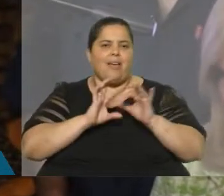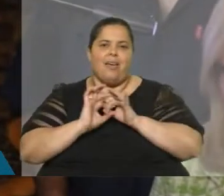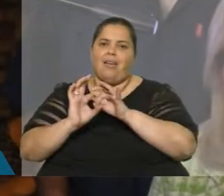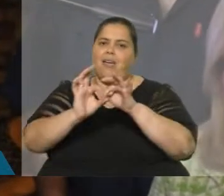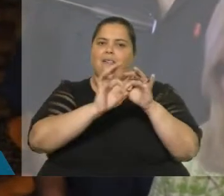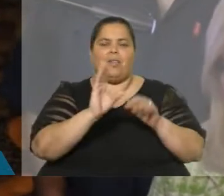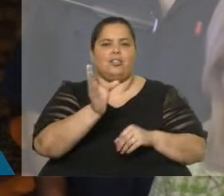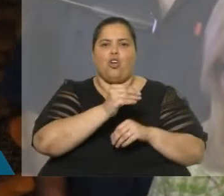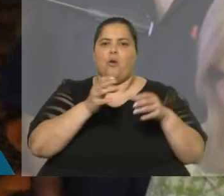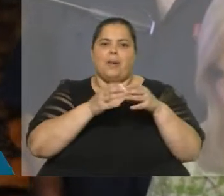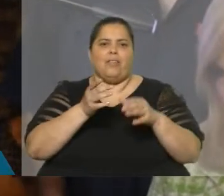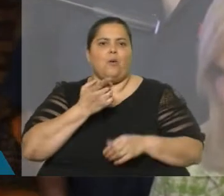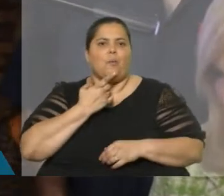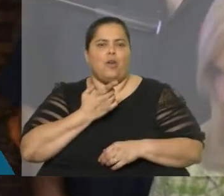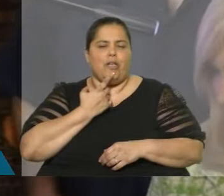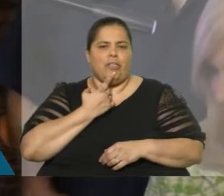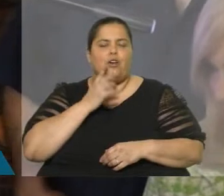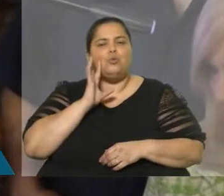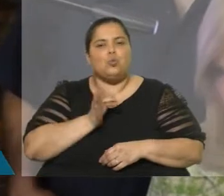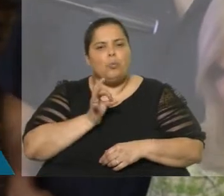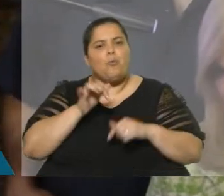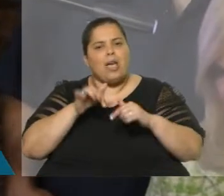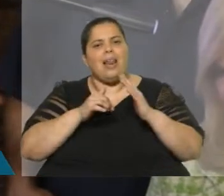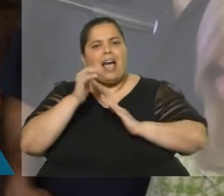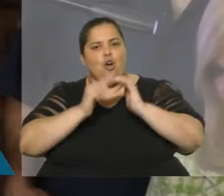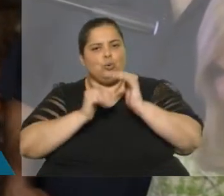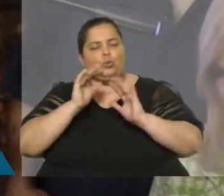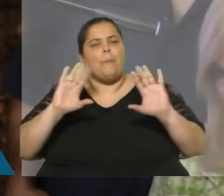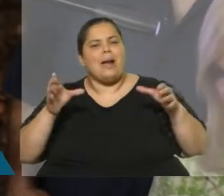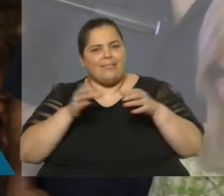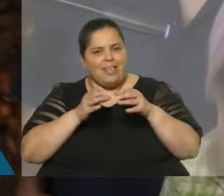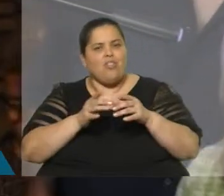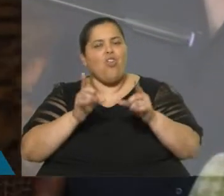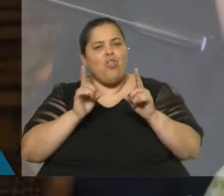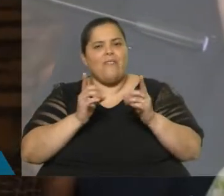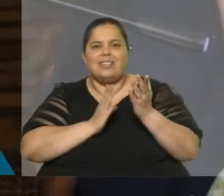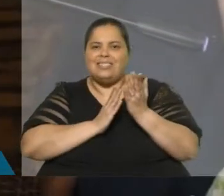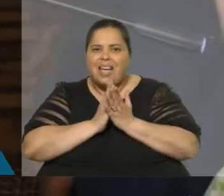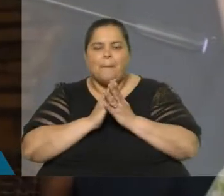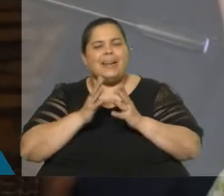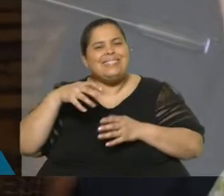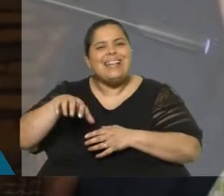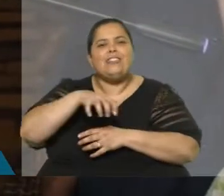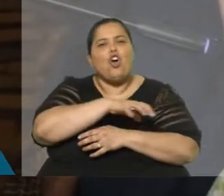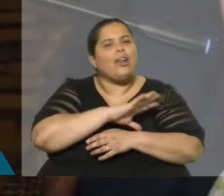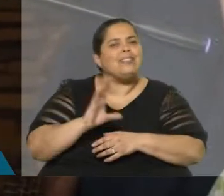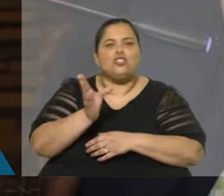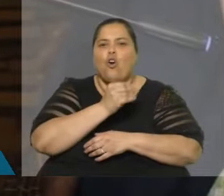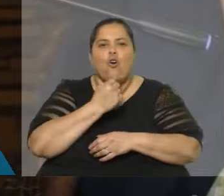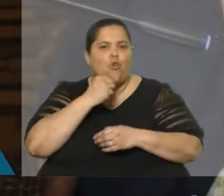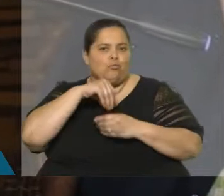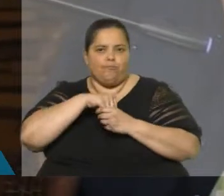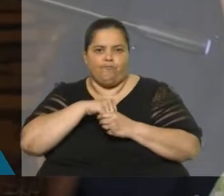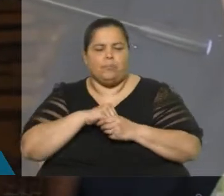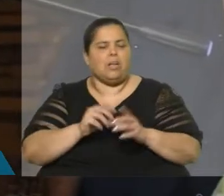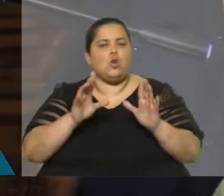políticos, supimos que la construcción partidaria era con todos los sectores políticos, y que